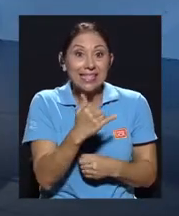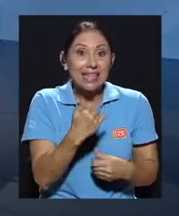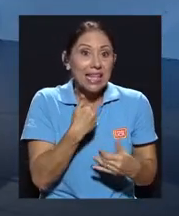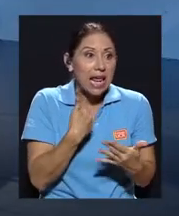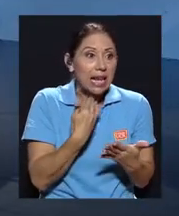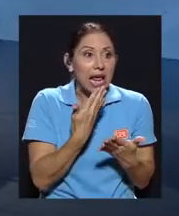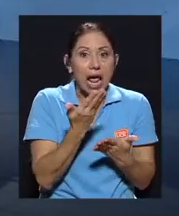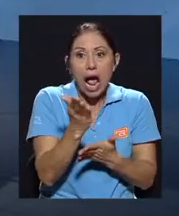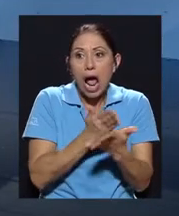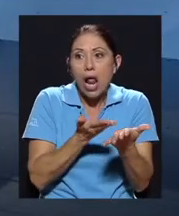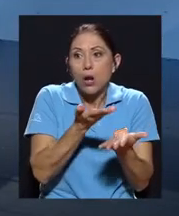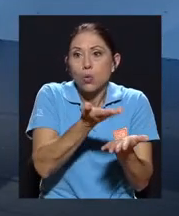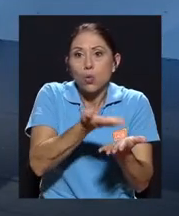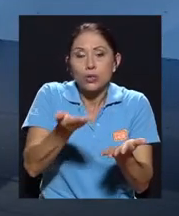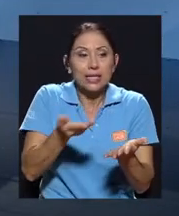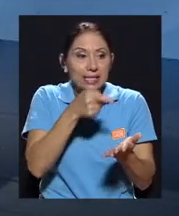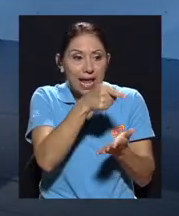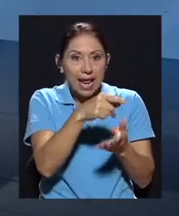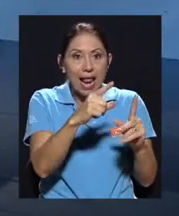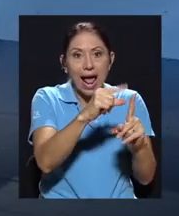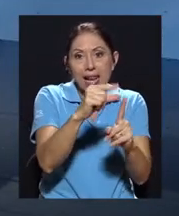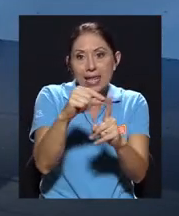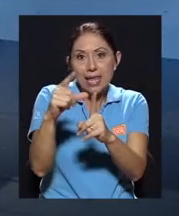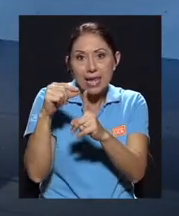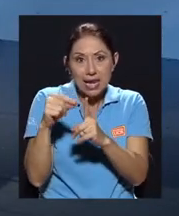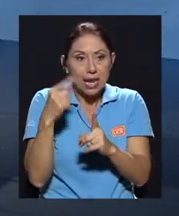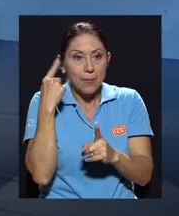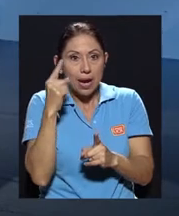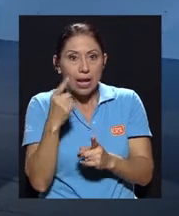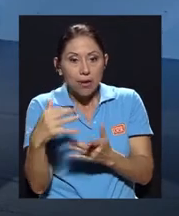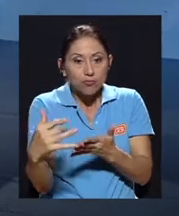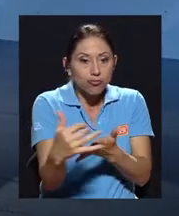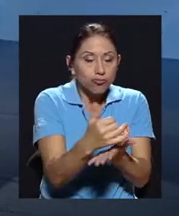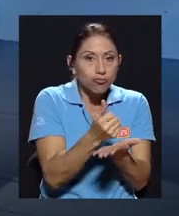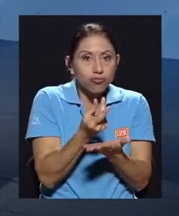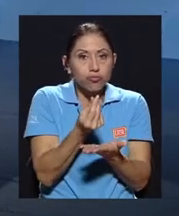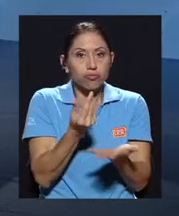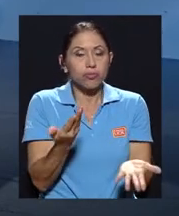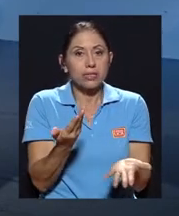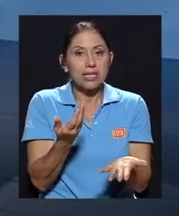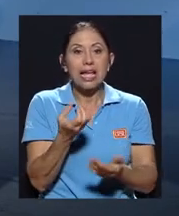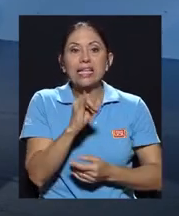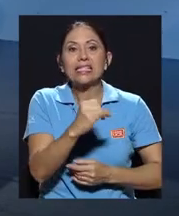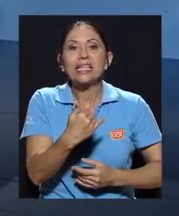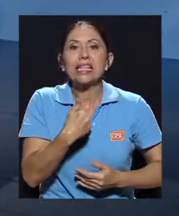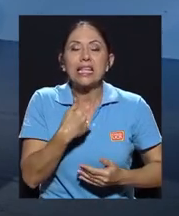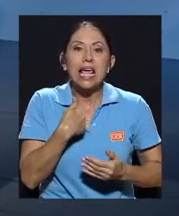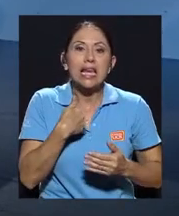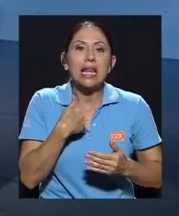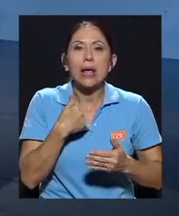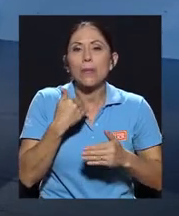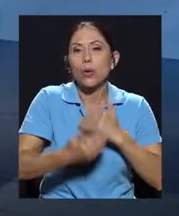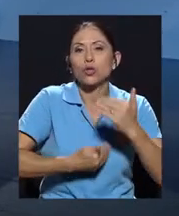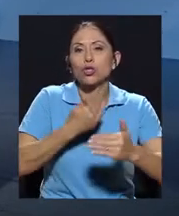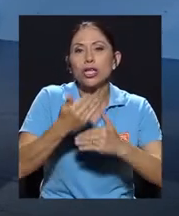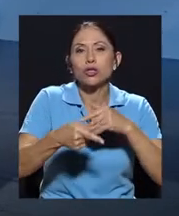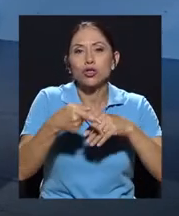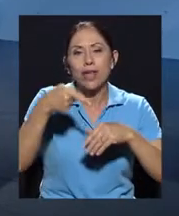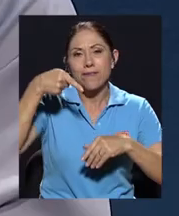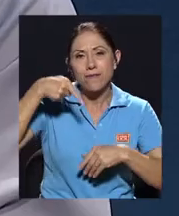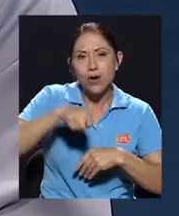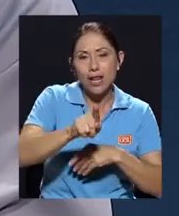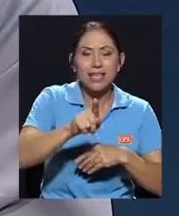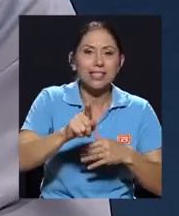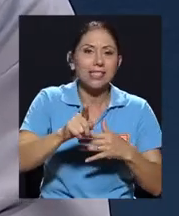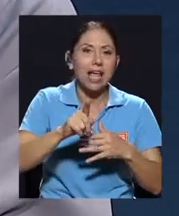generan algún tipo de ingreso, si tiene procesos de violencia doméstica, si tiene procesos